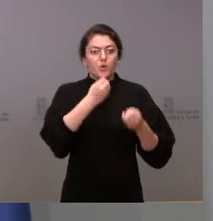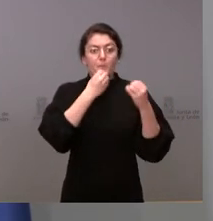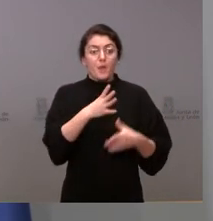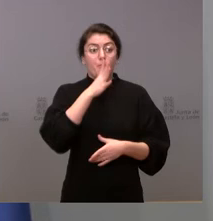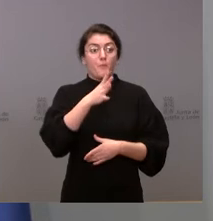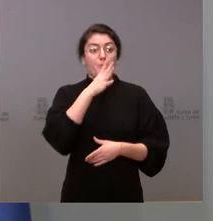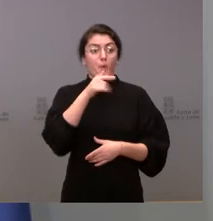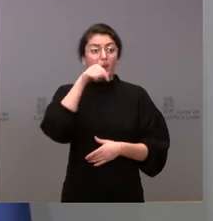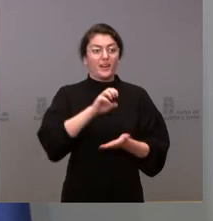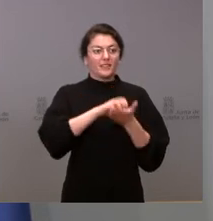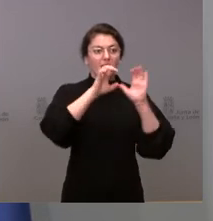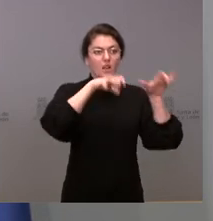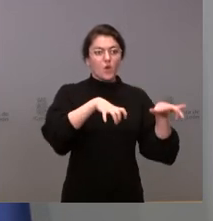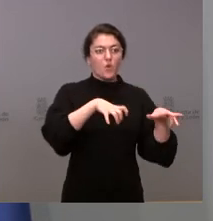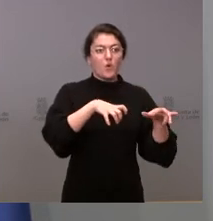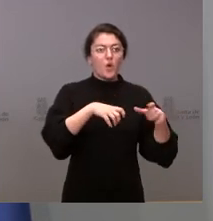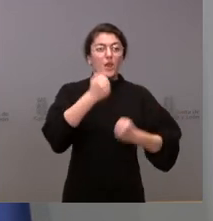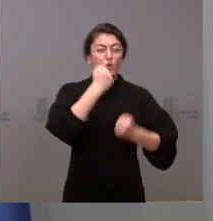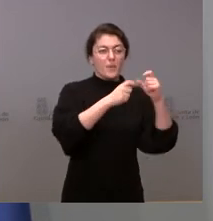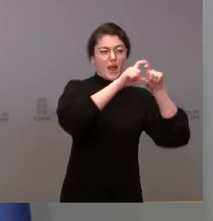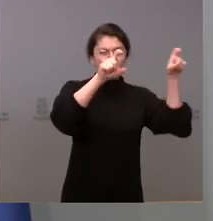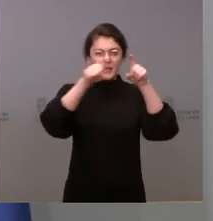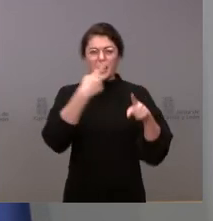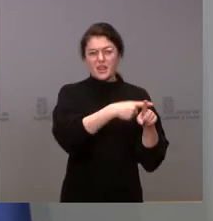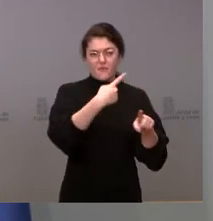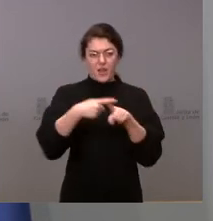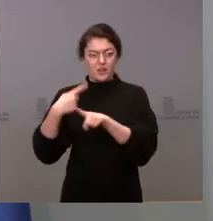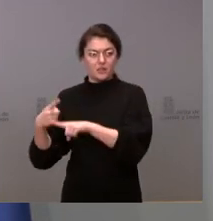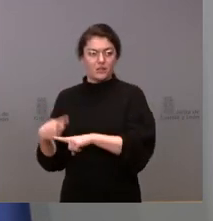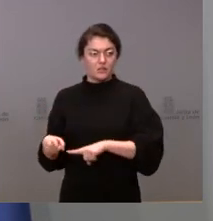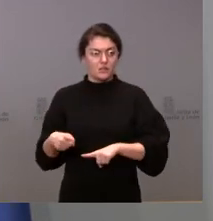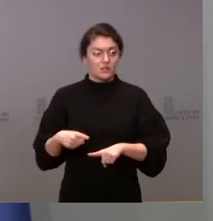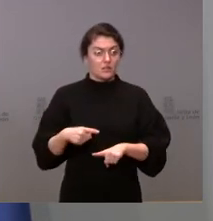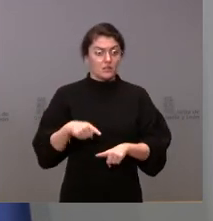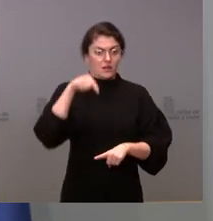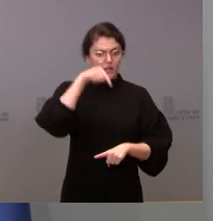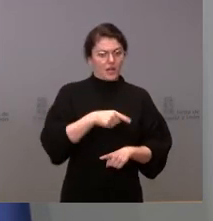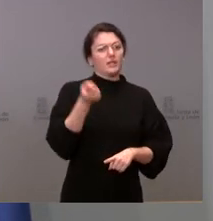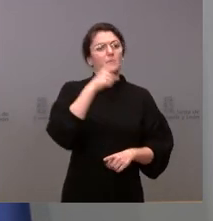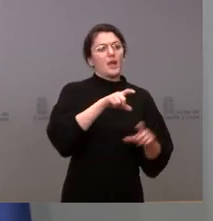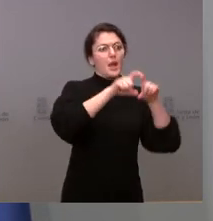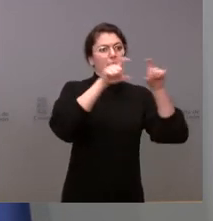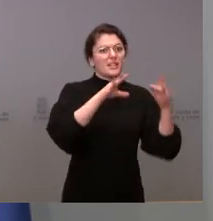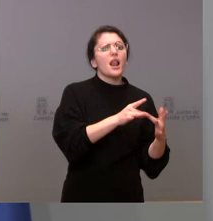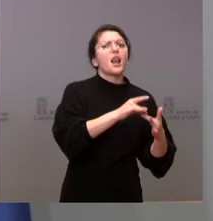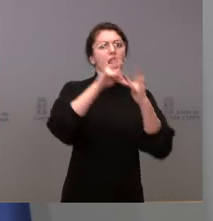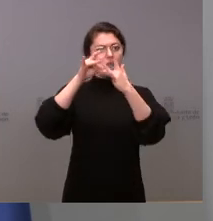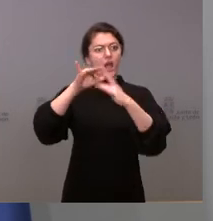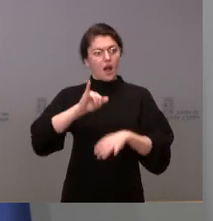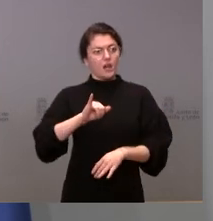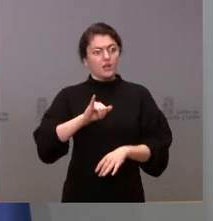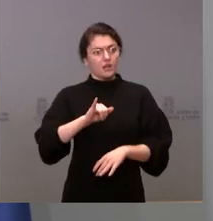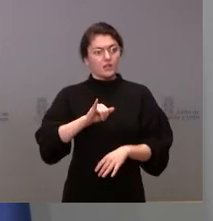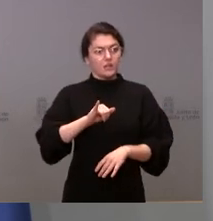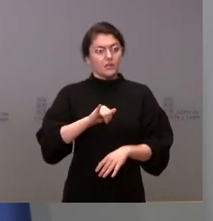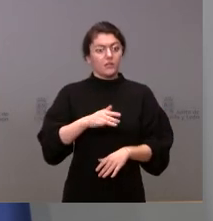son líderes en el conjunto nacional en muchos de los aspectos de los que los PERTE están hablando y podrían presentar proyectos muy interesantes hablamos del sector